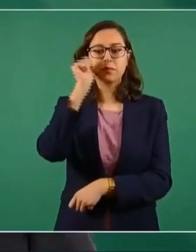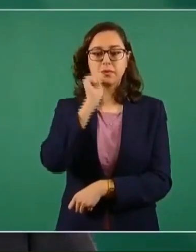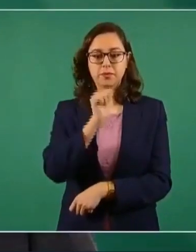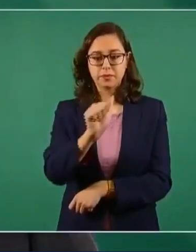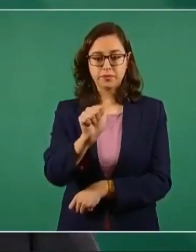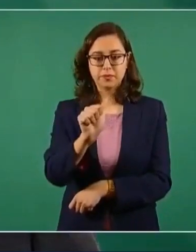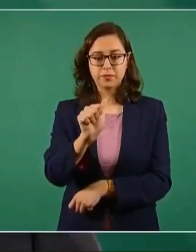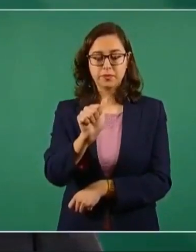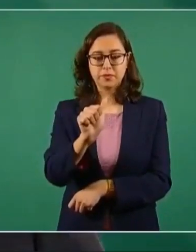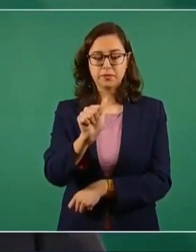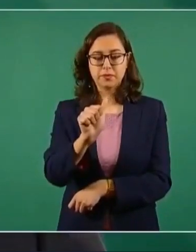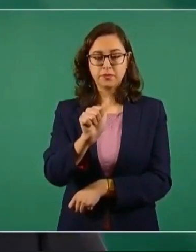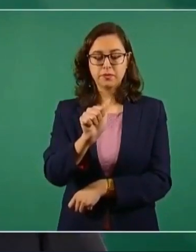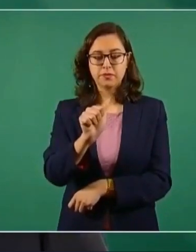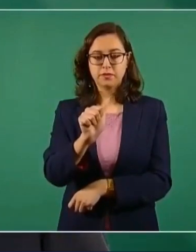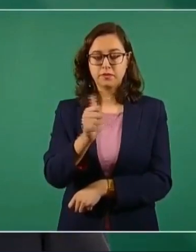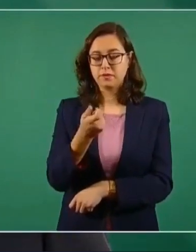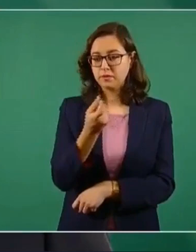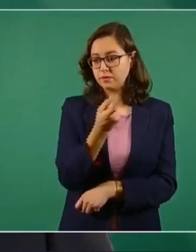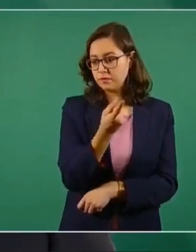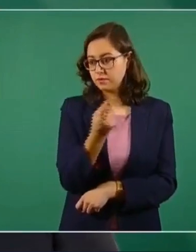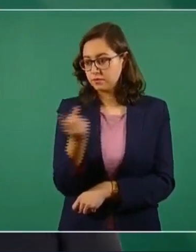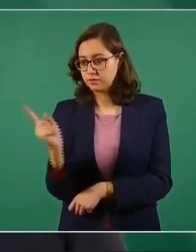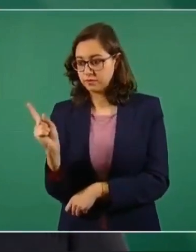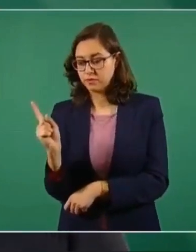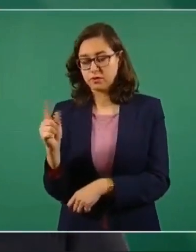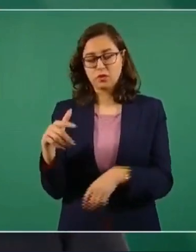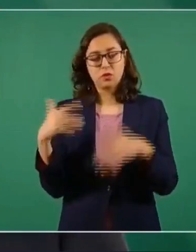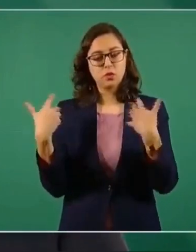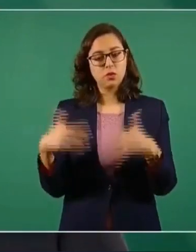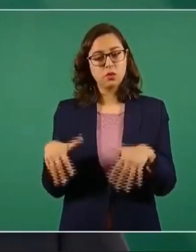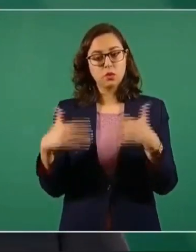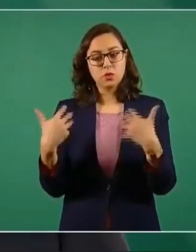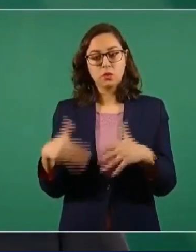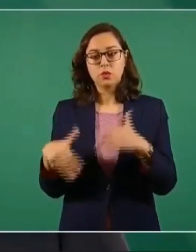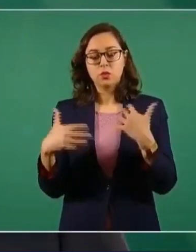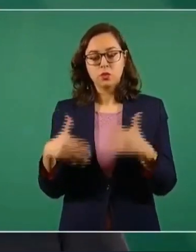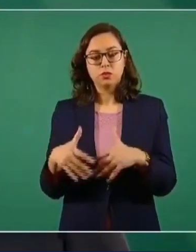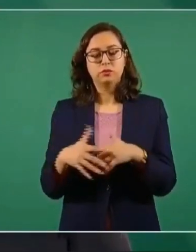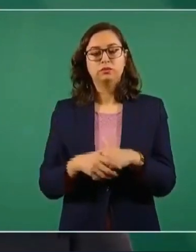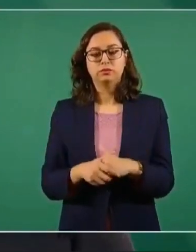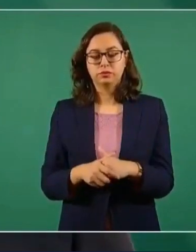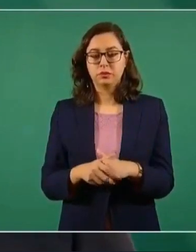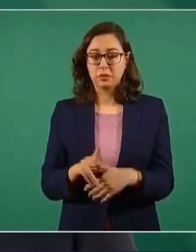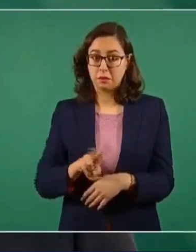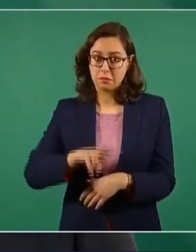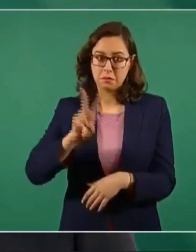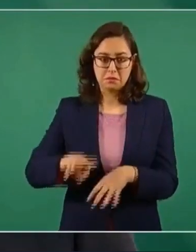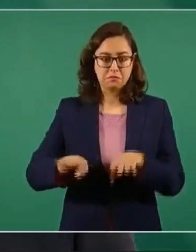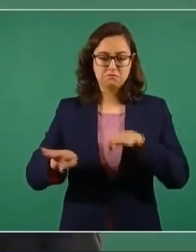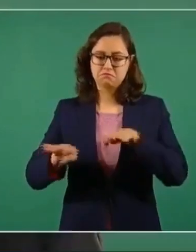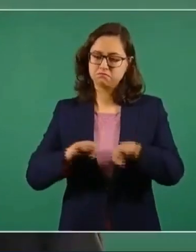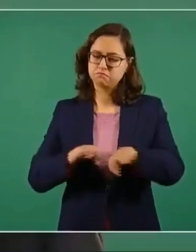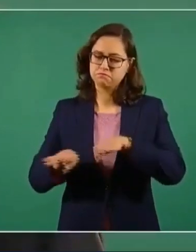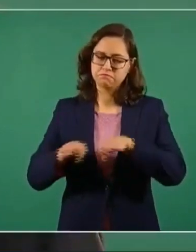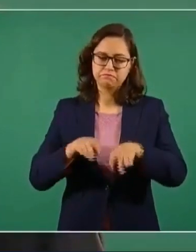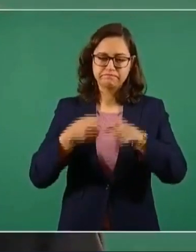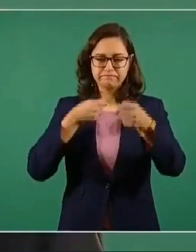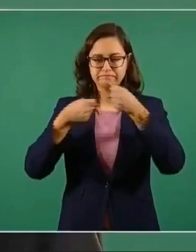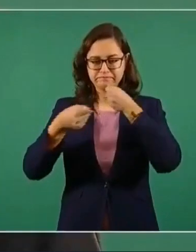este oficio, quienes se dedican al noble oficio